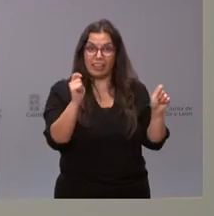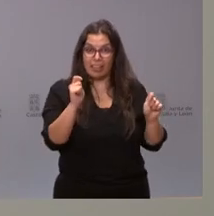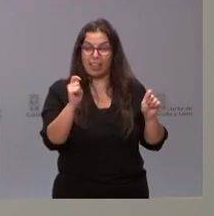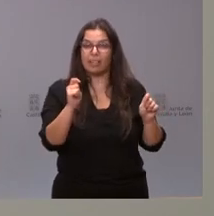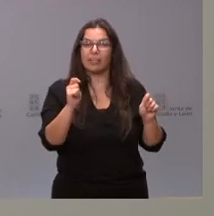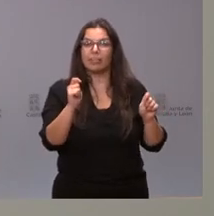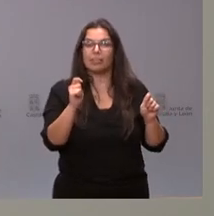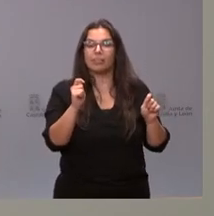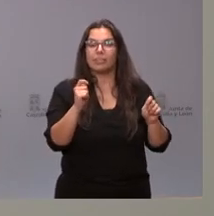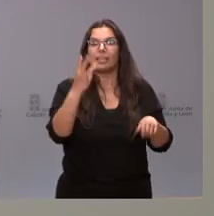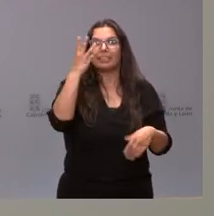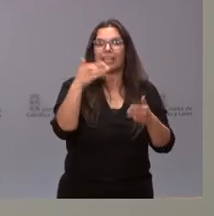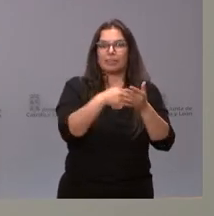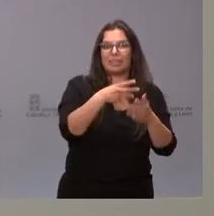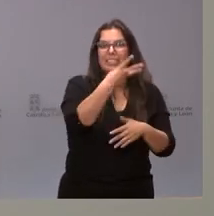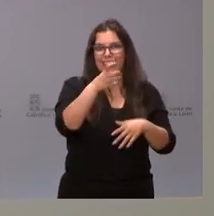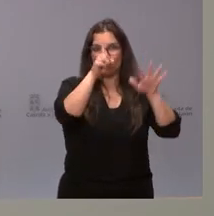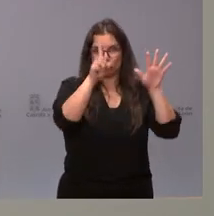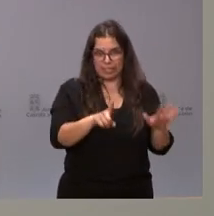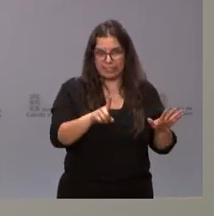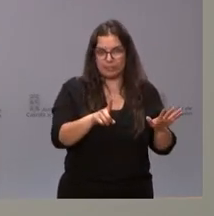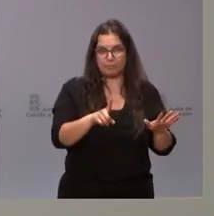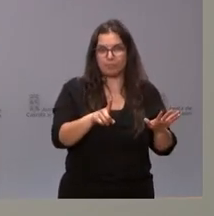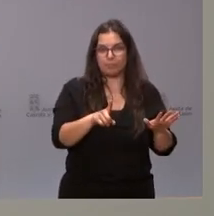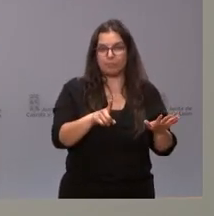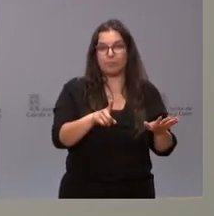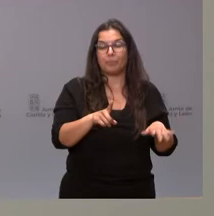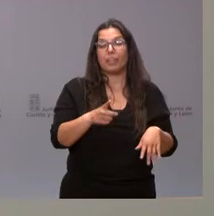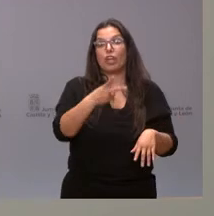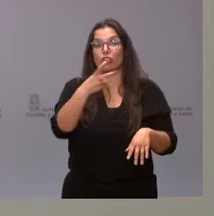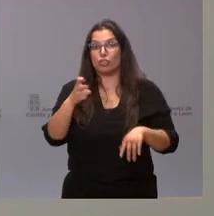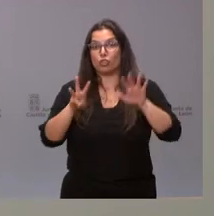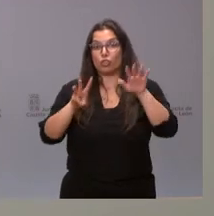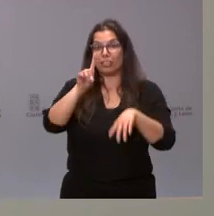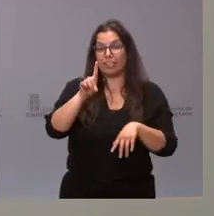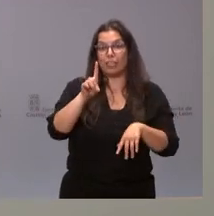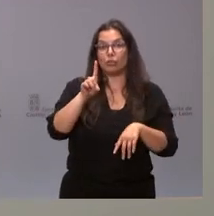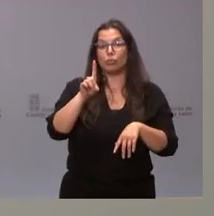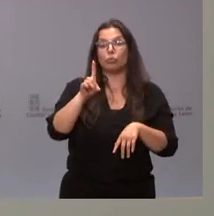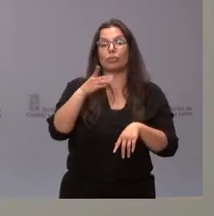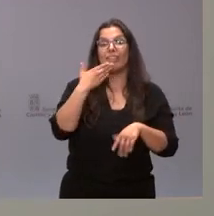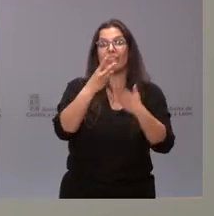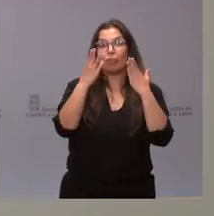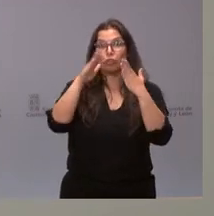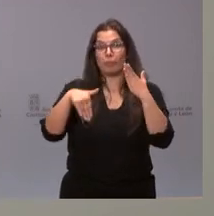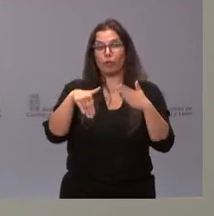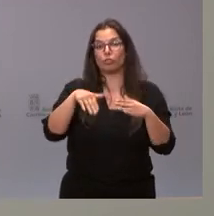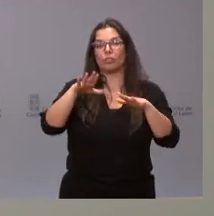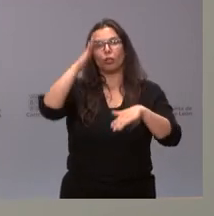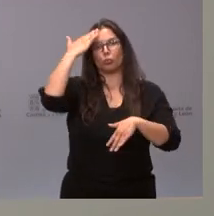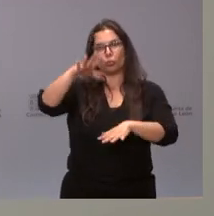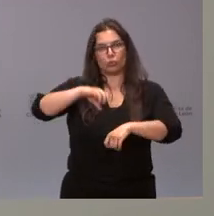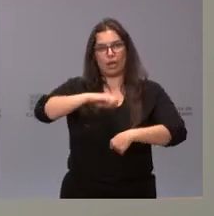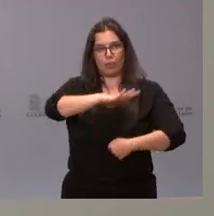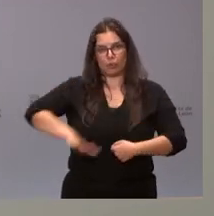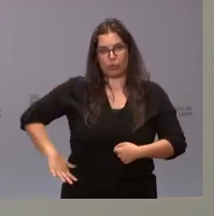de Ucrania son 3.306. De ellos hay 281 menores en guardia provisional, 20 en centros y las